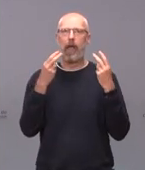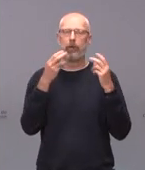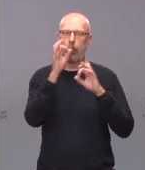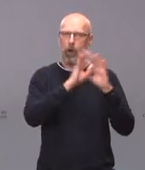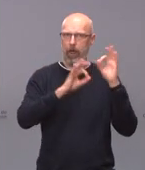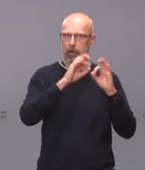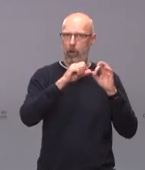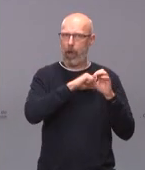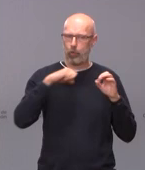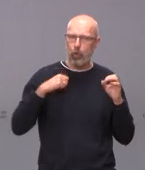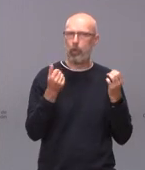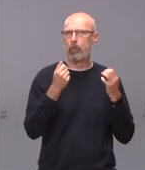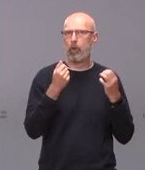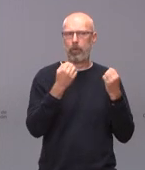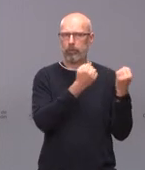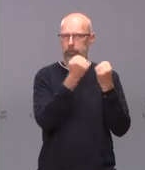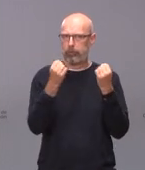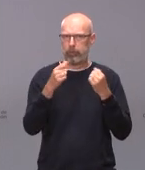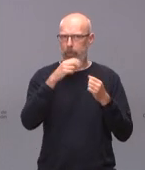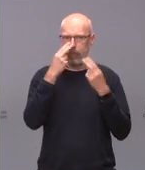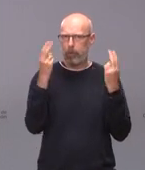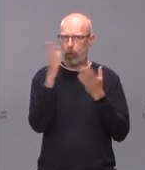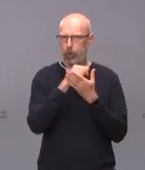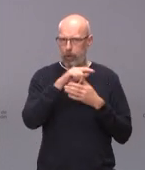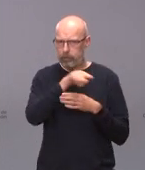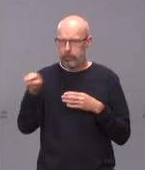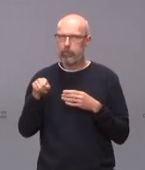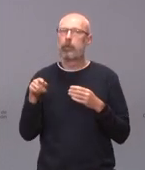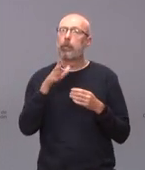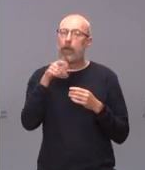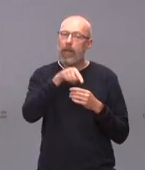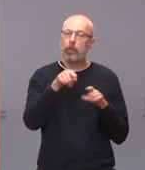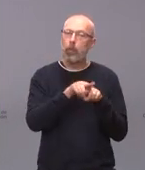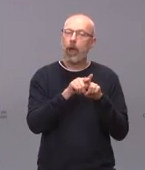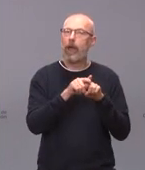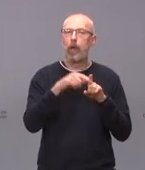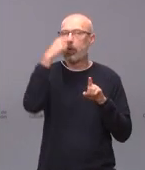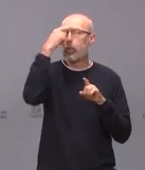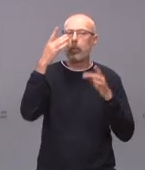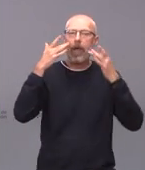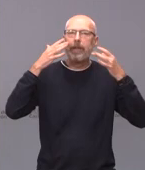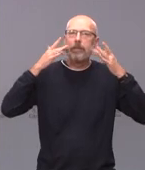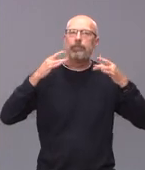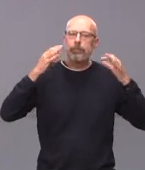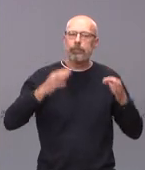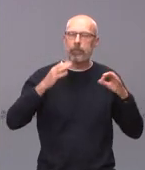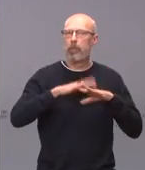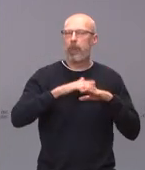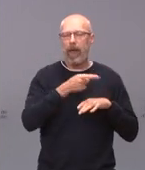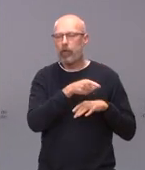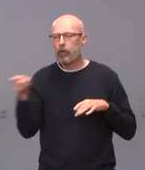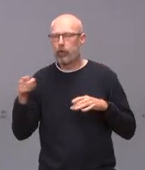una piedra más que pretende construir esa cultura de la integridad que tiene que ser extensiva toda la administración autonómica de Castilla y León